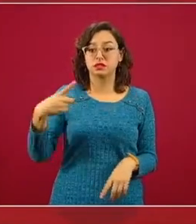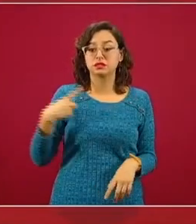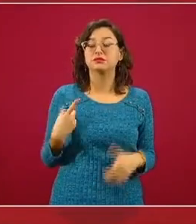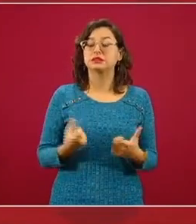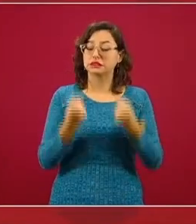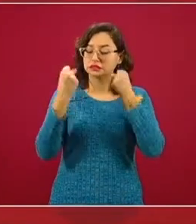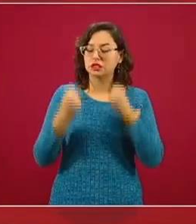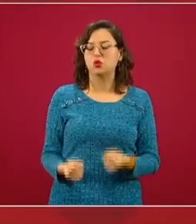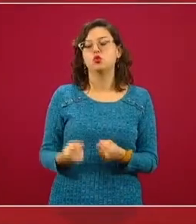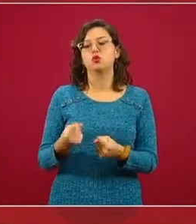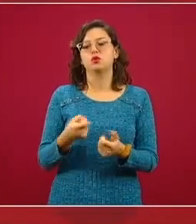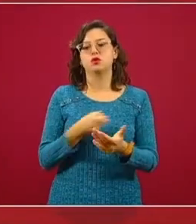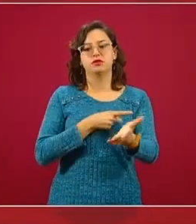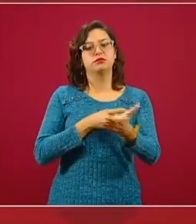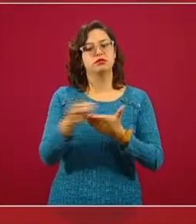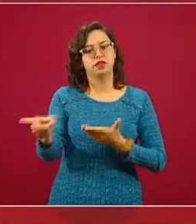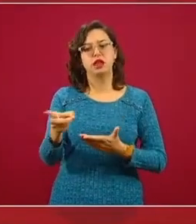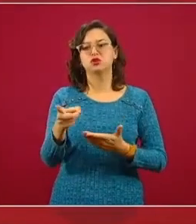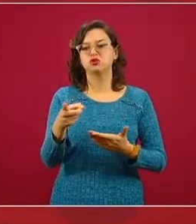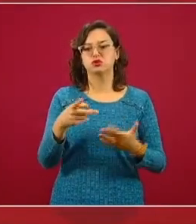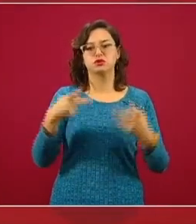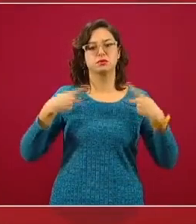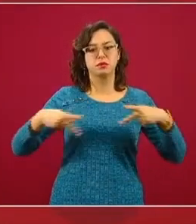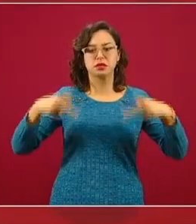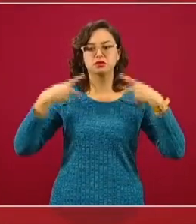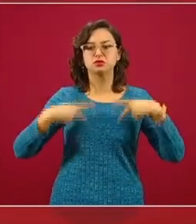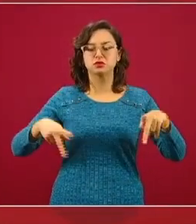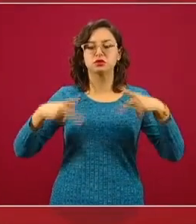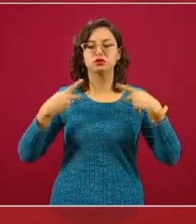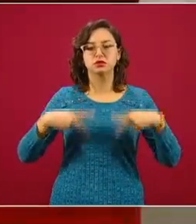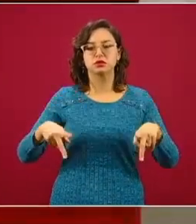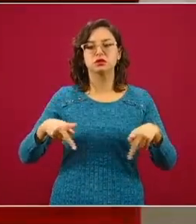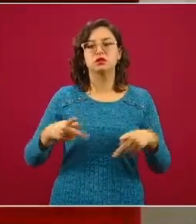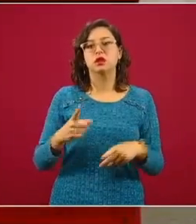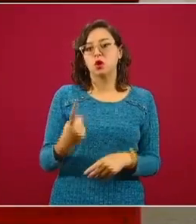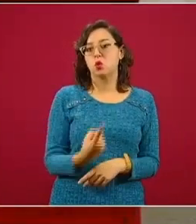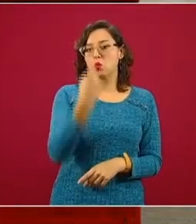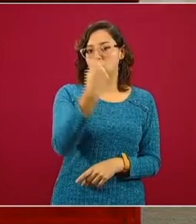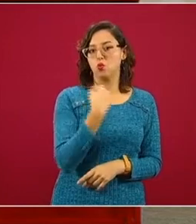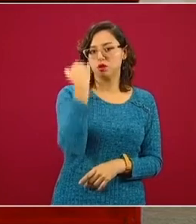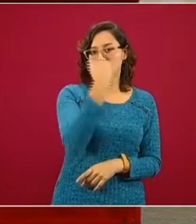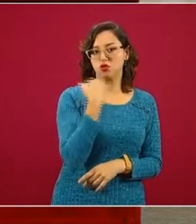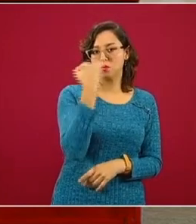garanticen plenamente el ejercicio de los derechos de las personas que son monolingües.